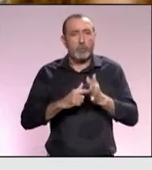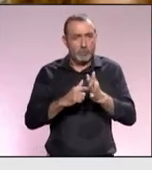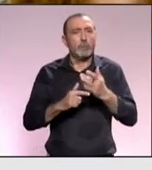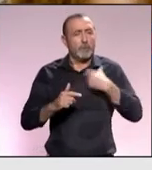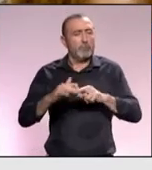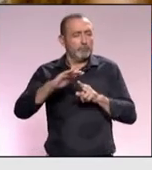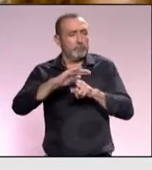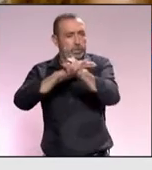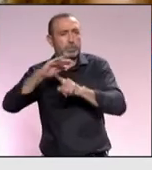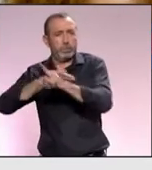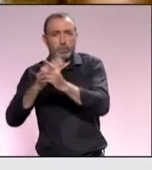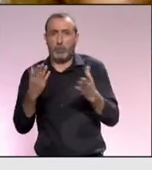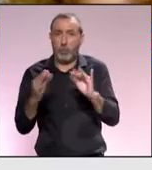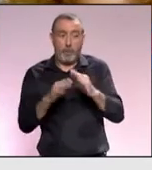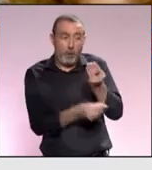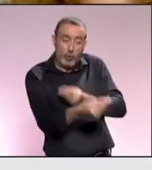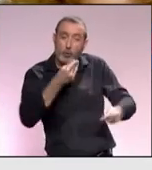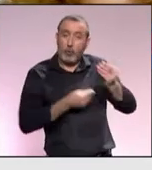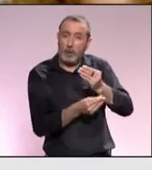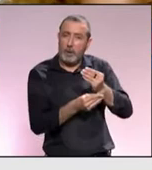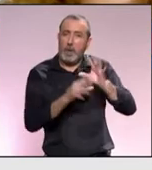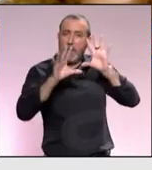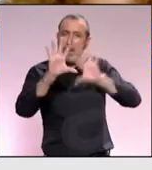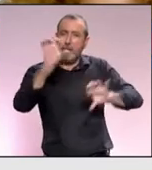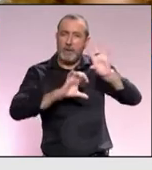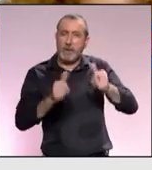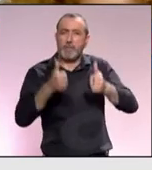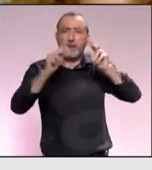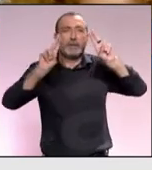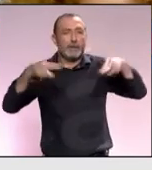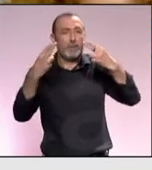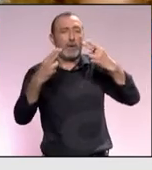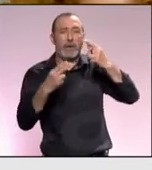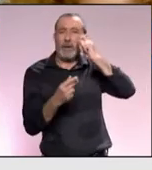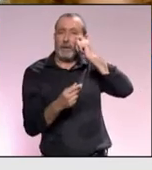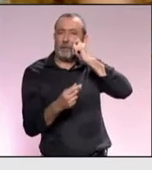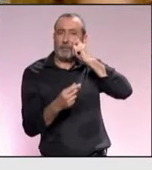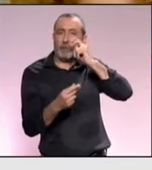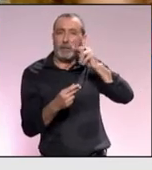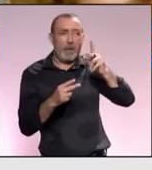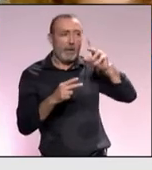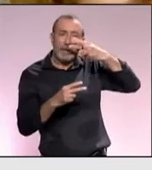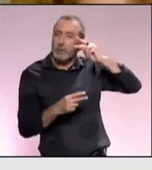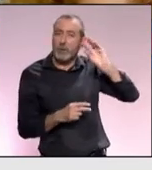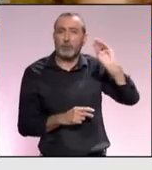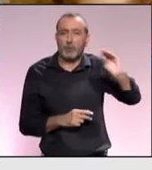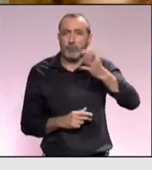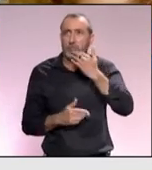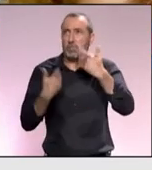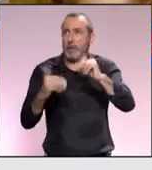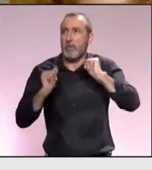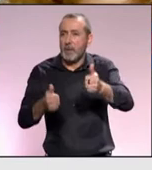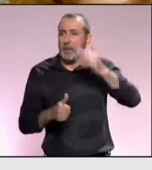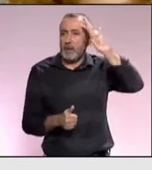y hemos llegado muy lejos en ello pero si colaboramos en aprender más sobre la experiencia del turista desde cuando